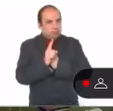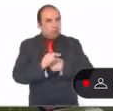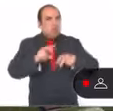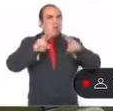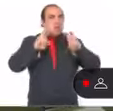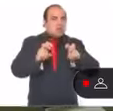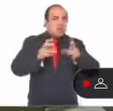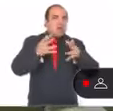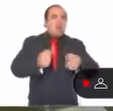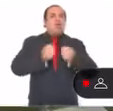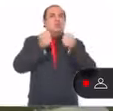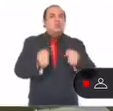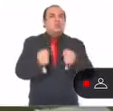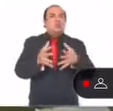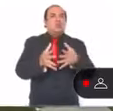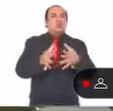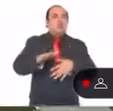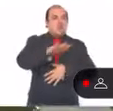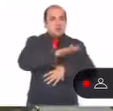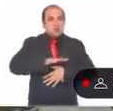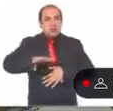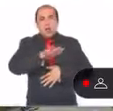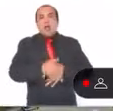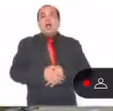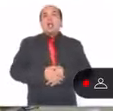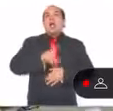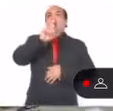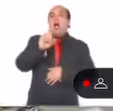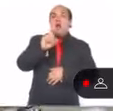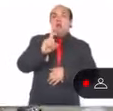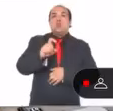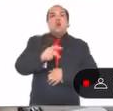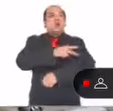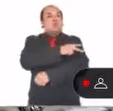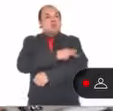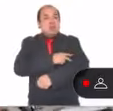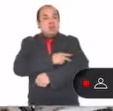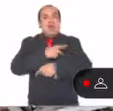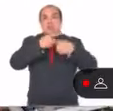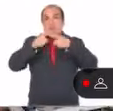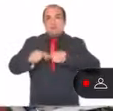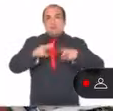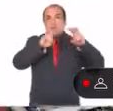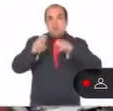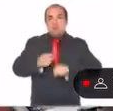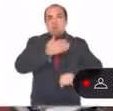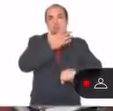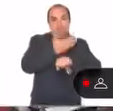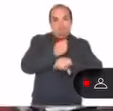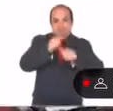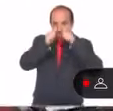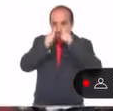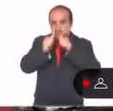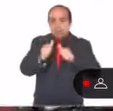con la seguridad pública, el agua, la protección civil, entre otros muchos. Es por ello que las